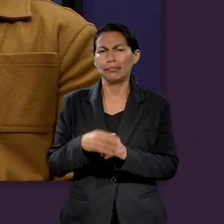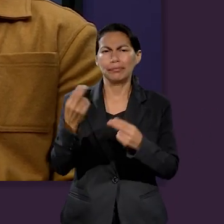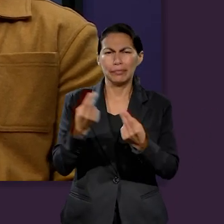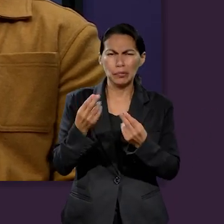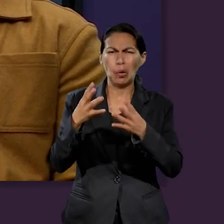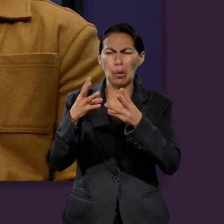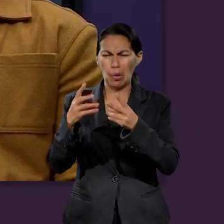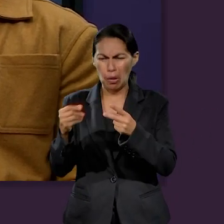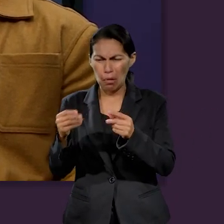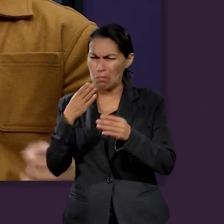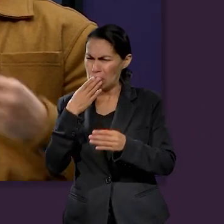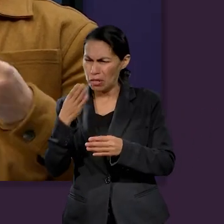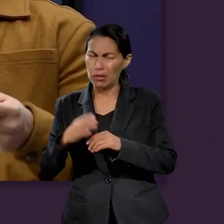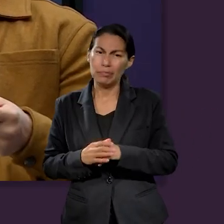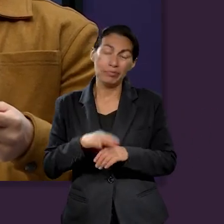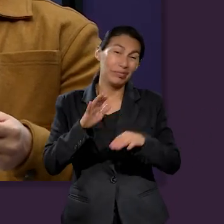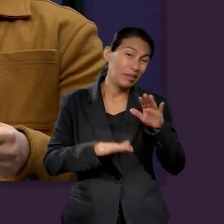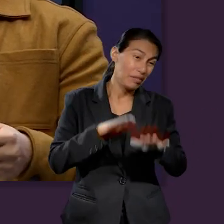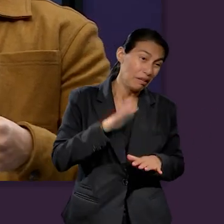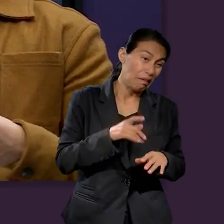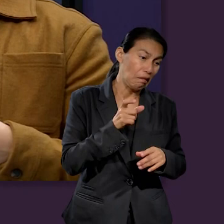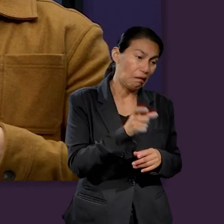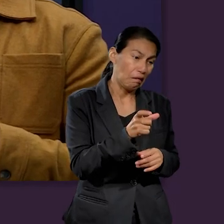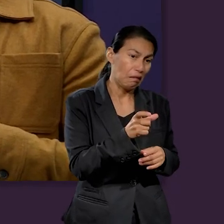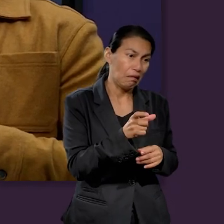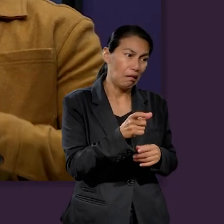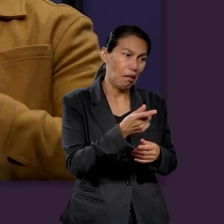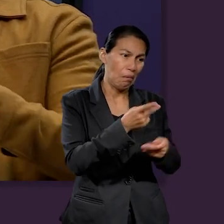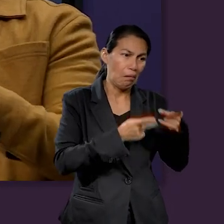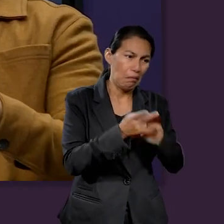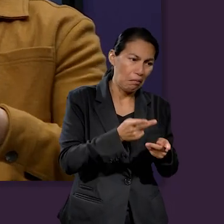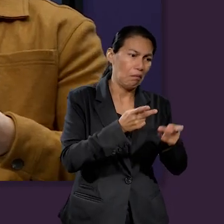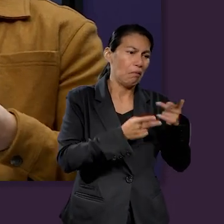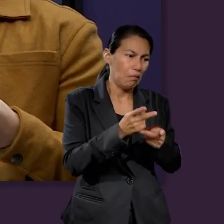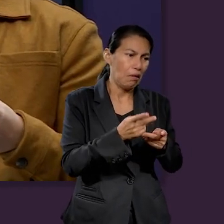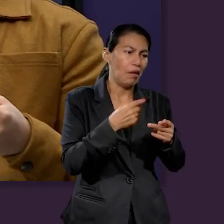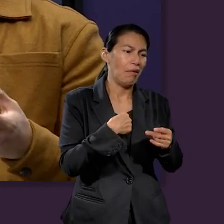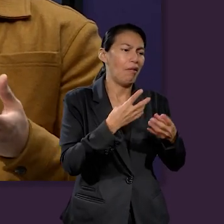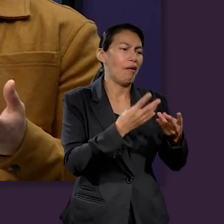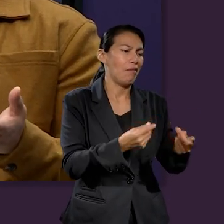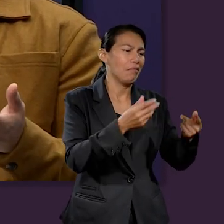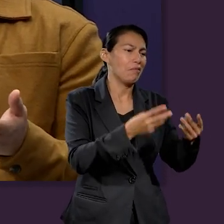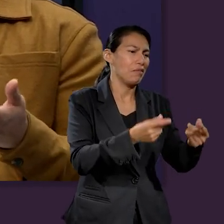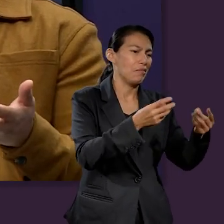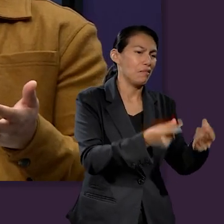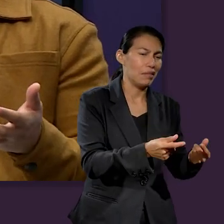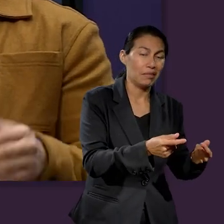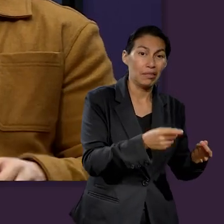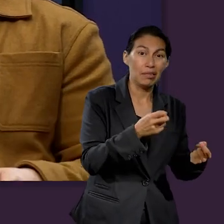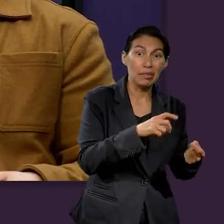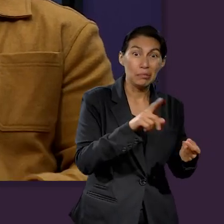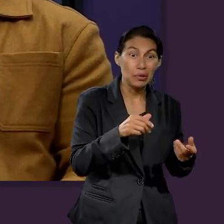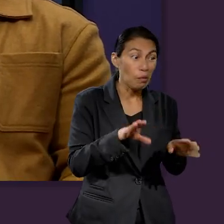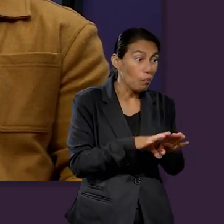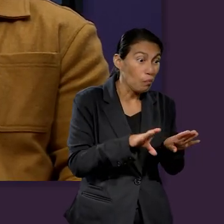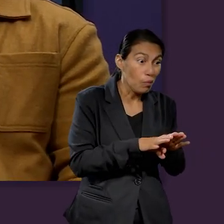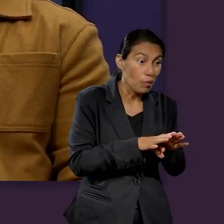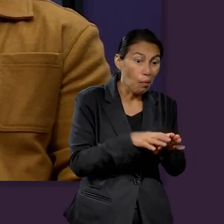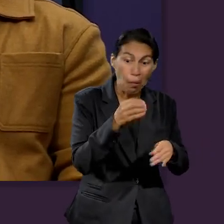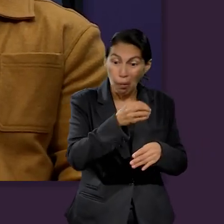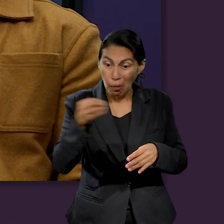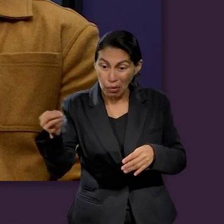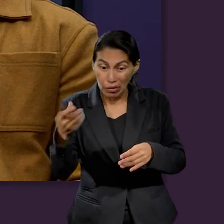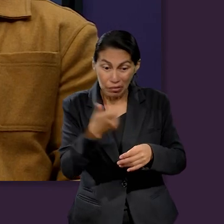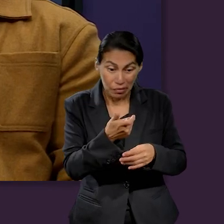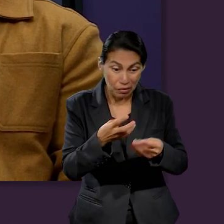es ahí cuando uno empieza a gastar y empieza a sacar tarjetas de crédito, todo eso, pues uno, pues le gusta, ¿no? El gastar, y es ahí donde, si uno